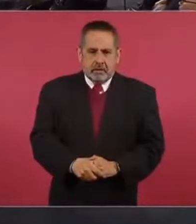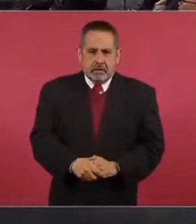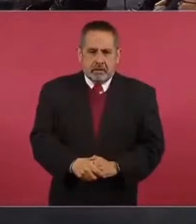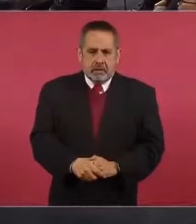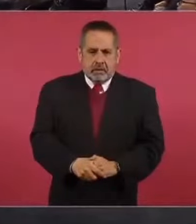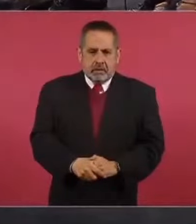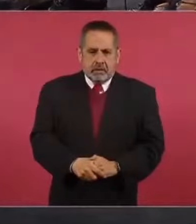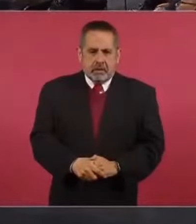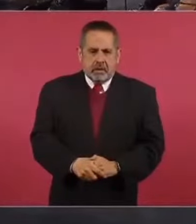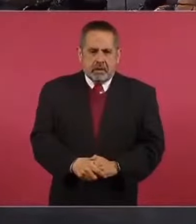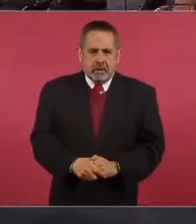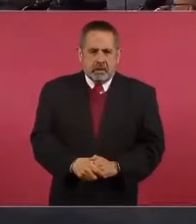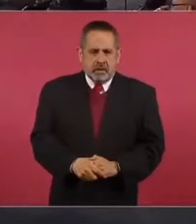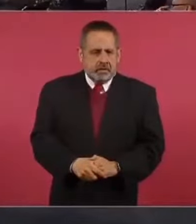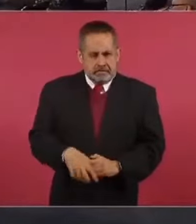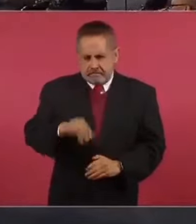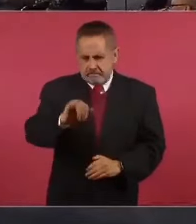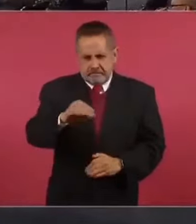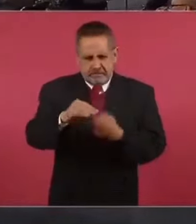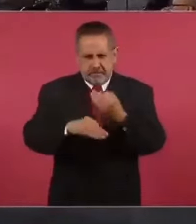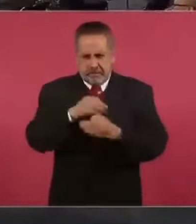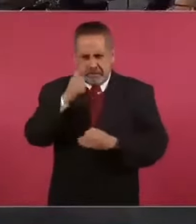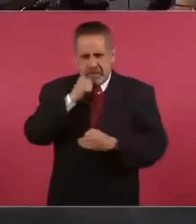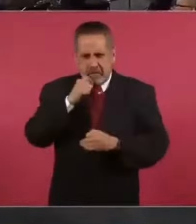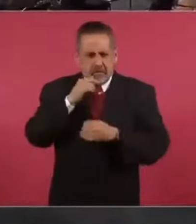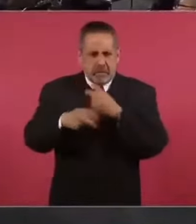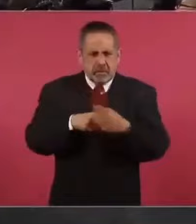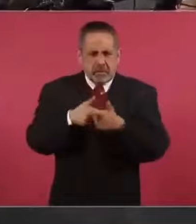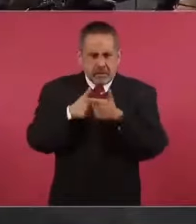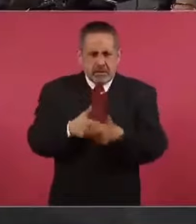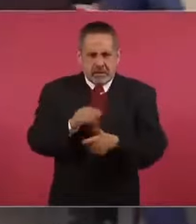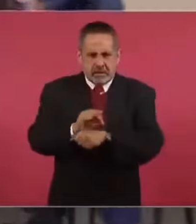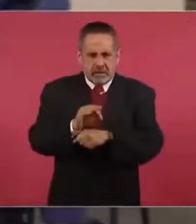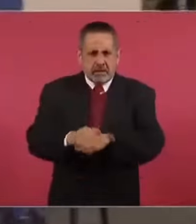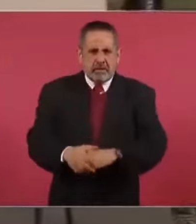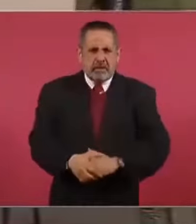Sí, pero todo el tiempo lo hacemos. Y lo vamos a seguir haciendo.